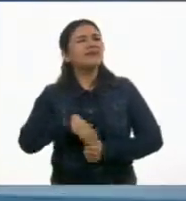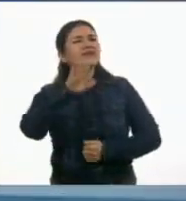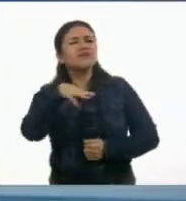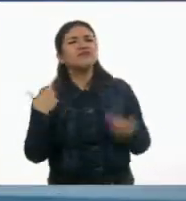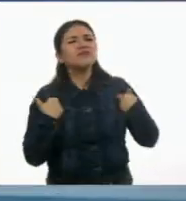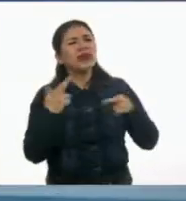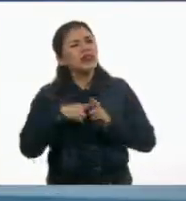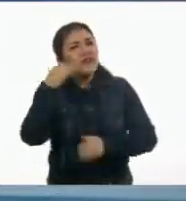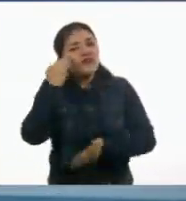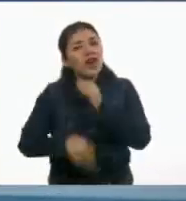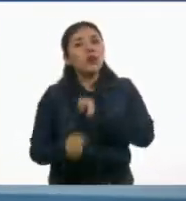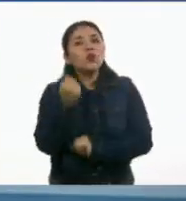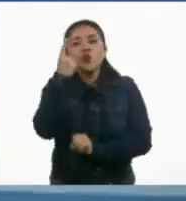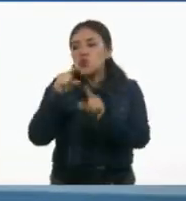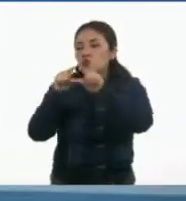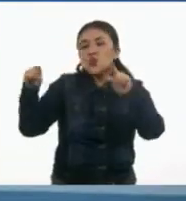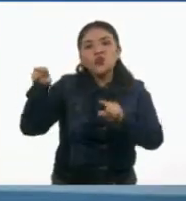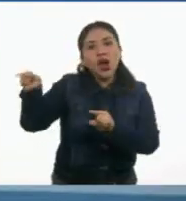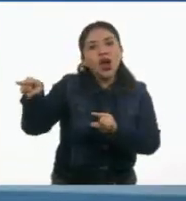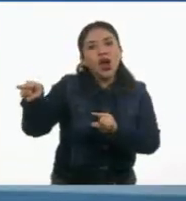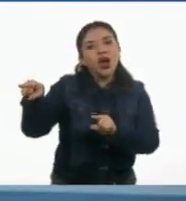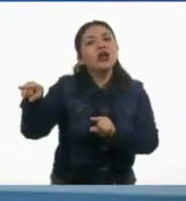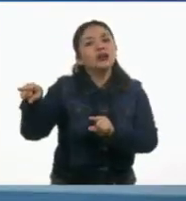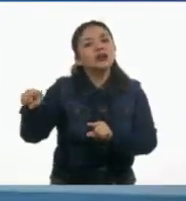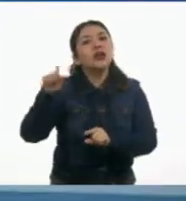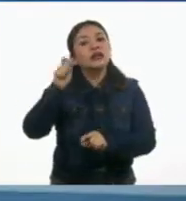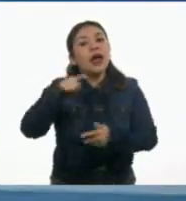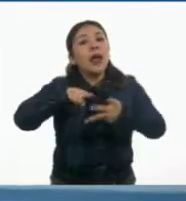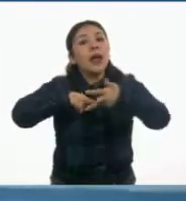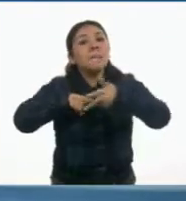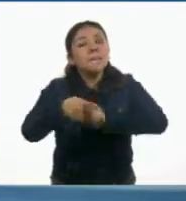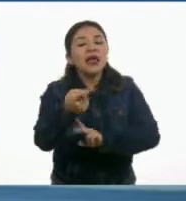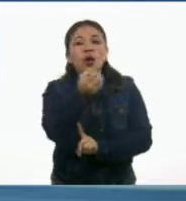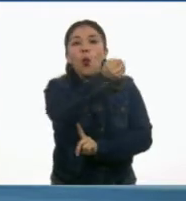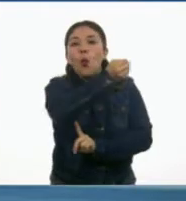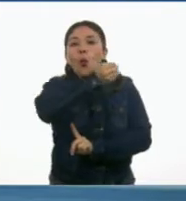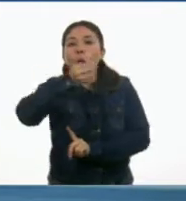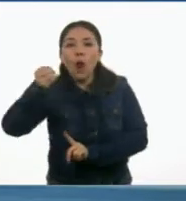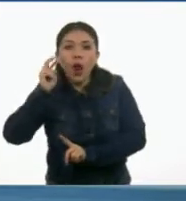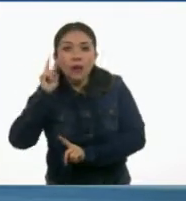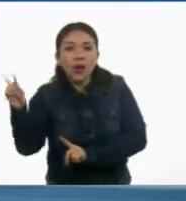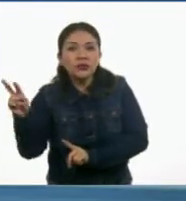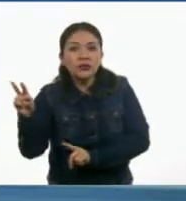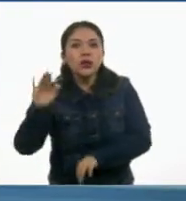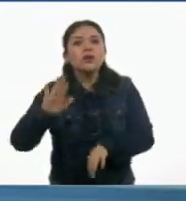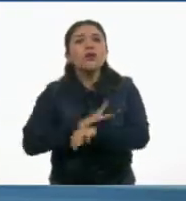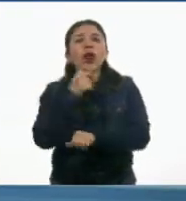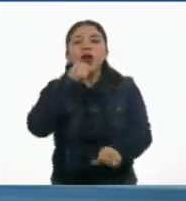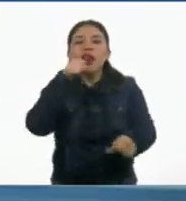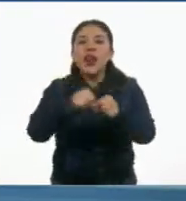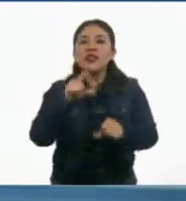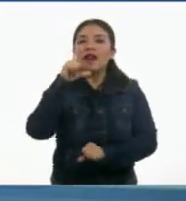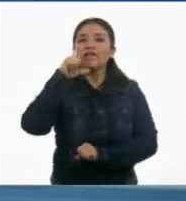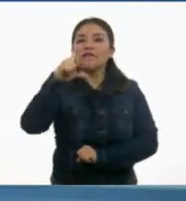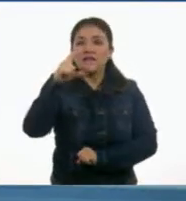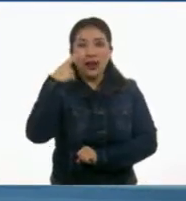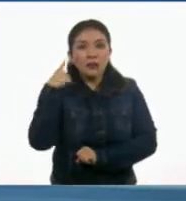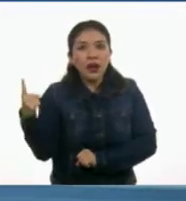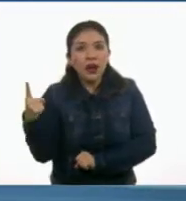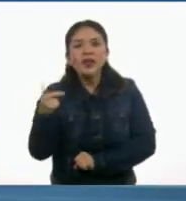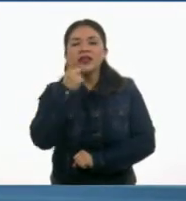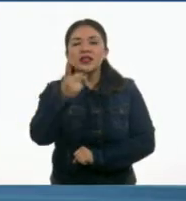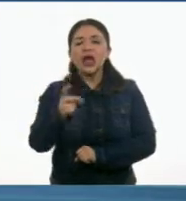falta una sola frase, que es el inicio de una oración. Pues inicia con mayúscula. Mira,